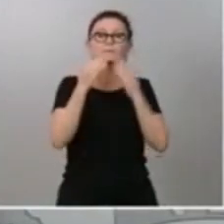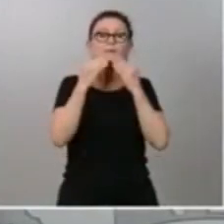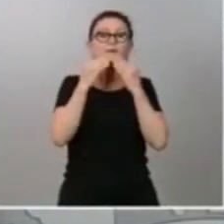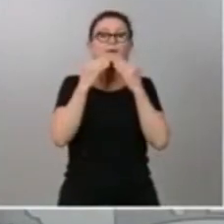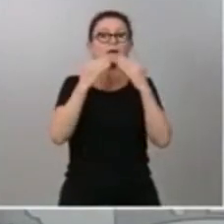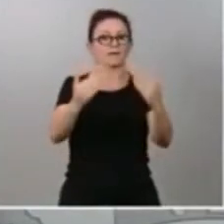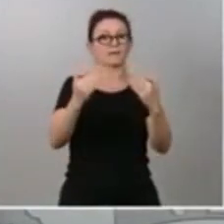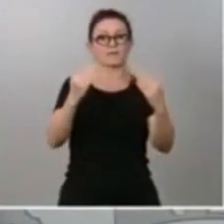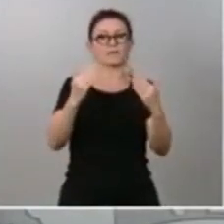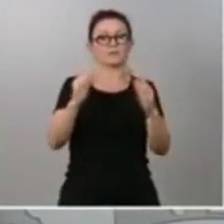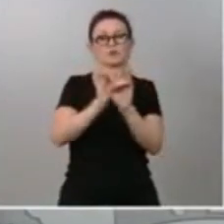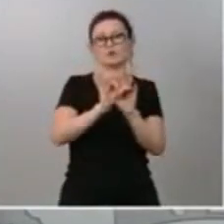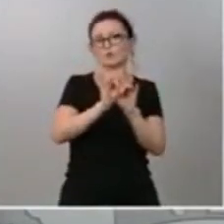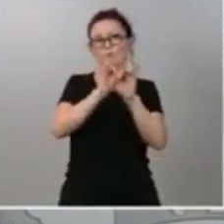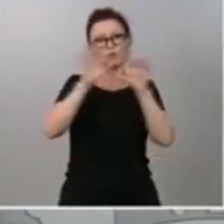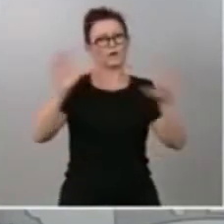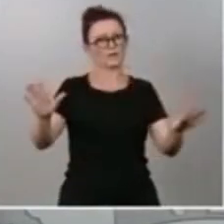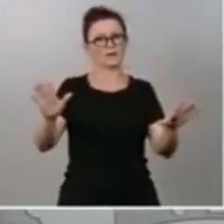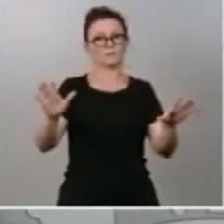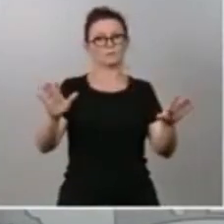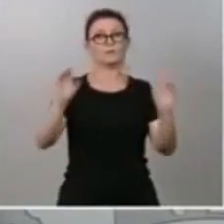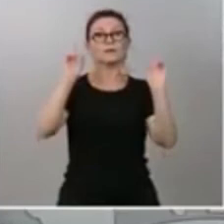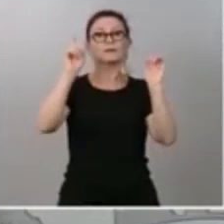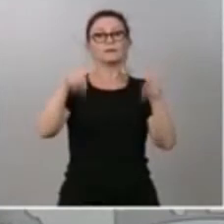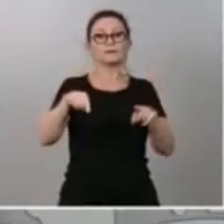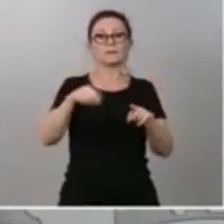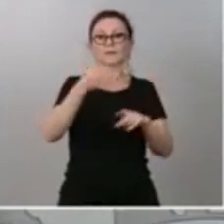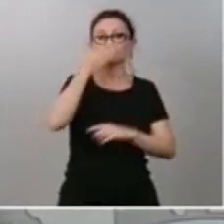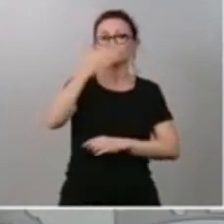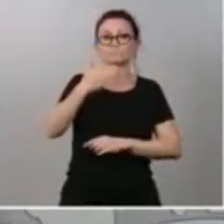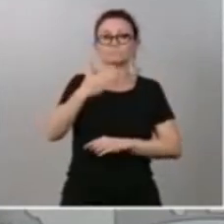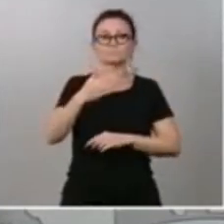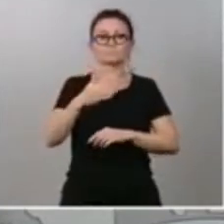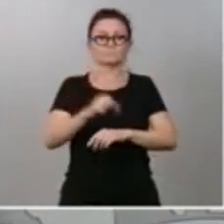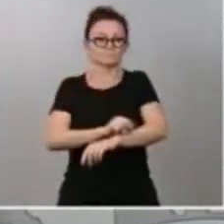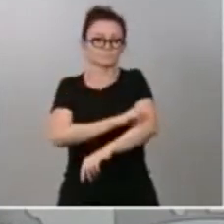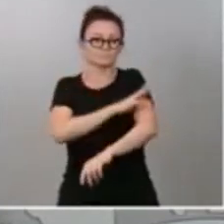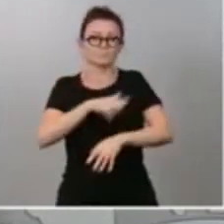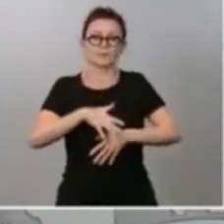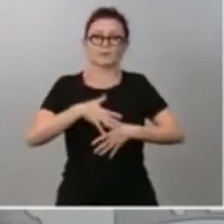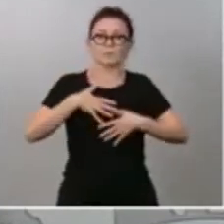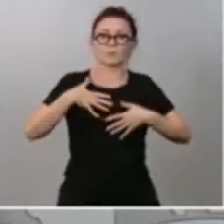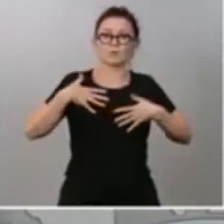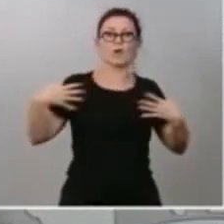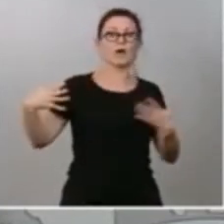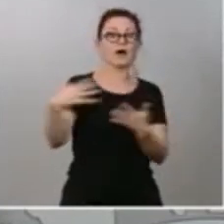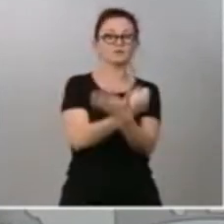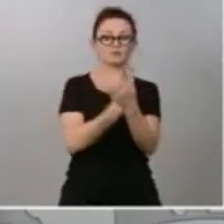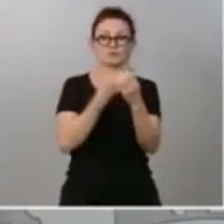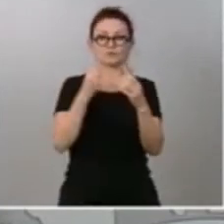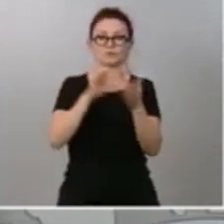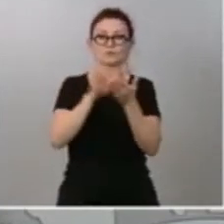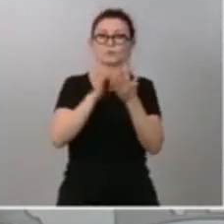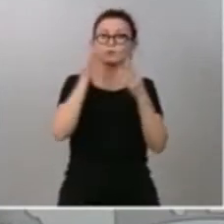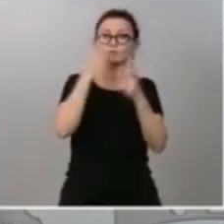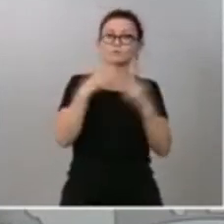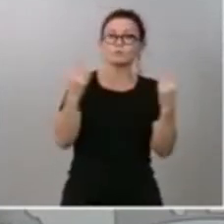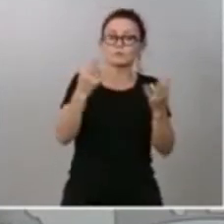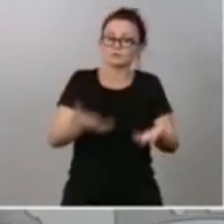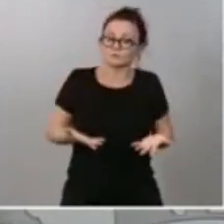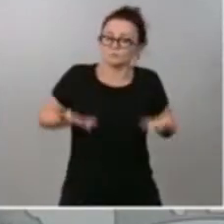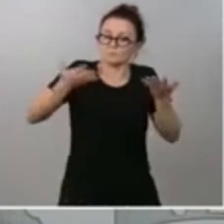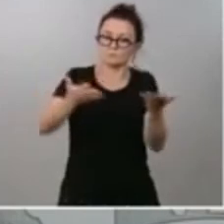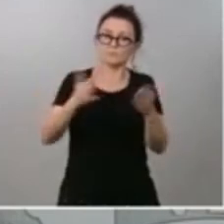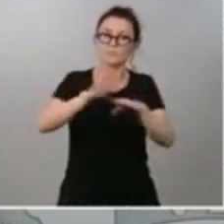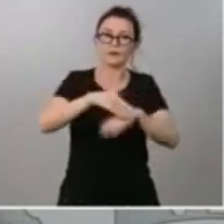quisiera decir emocionado a todos los servidores públicos que han trabajado infatigablemente al servicio de todos y todas los